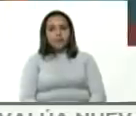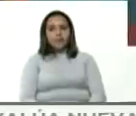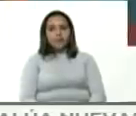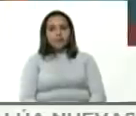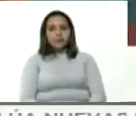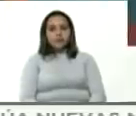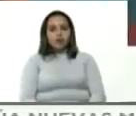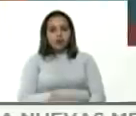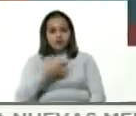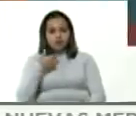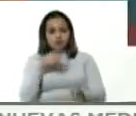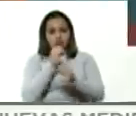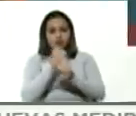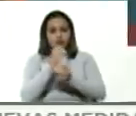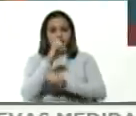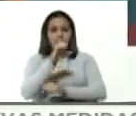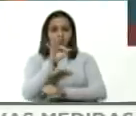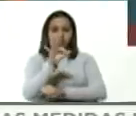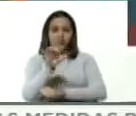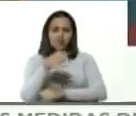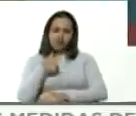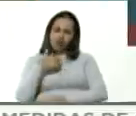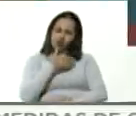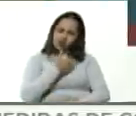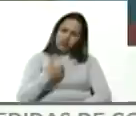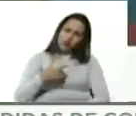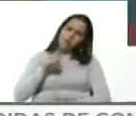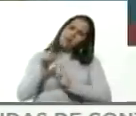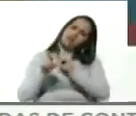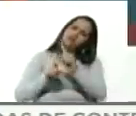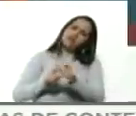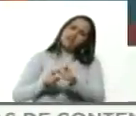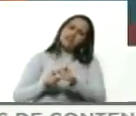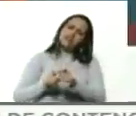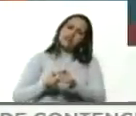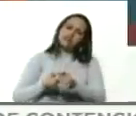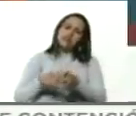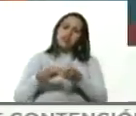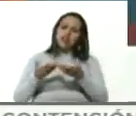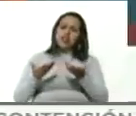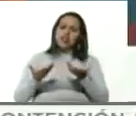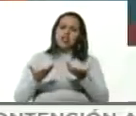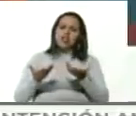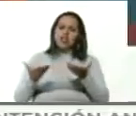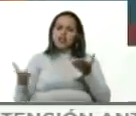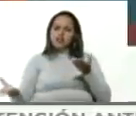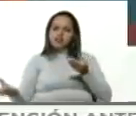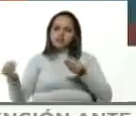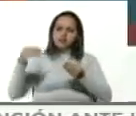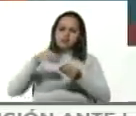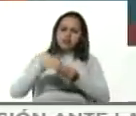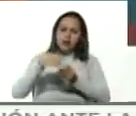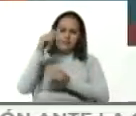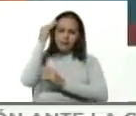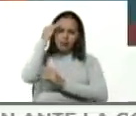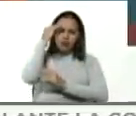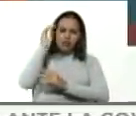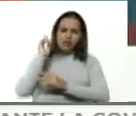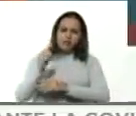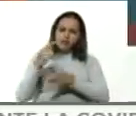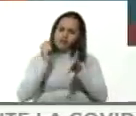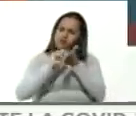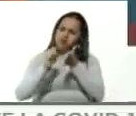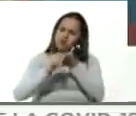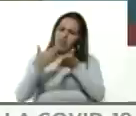yo quería pedirle una precisión con el alcance ¿es como un anexo a la memoria y es como una carta